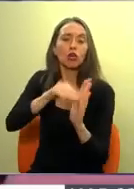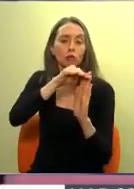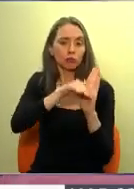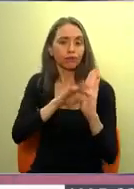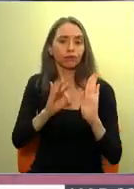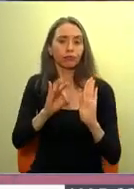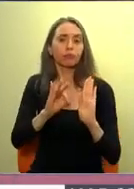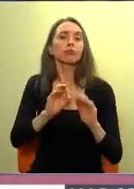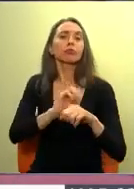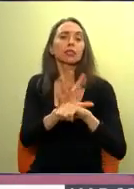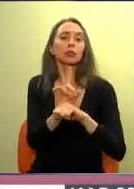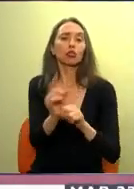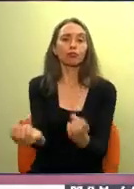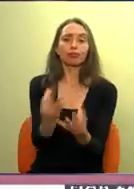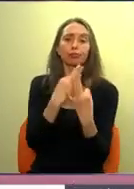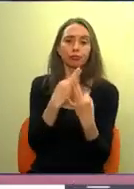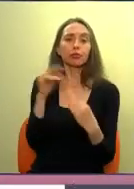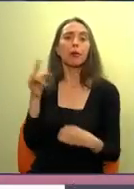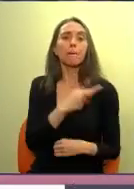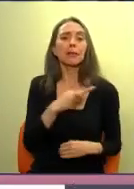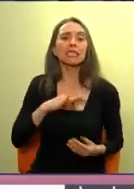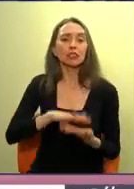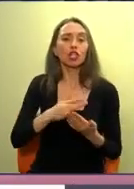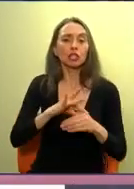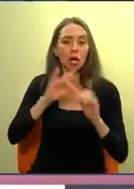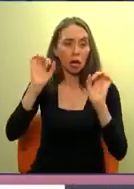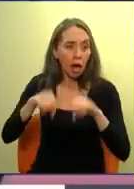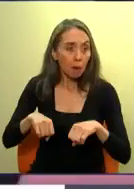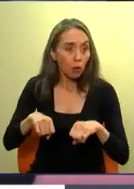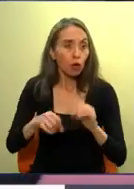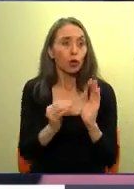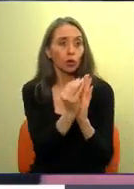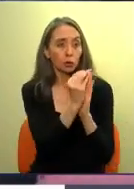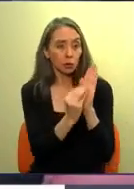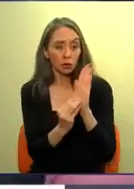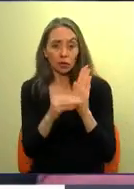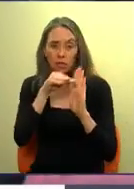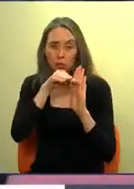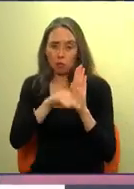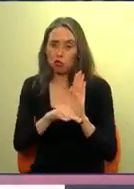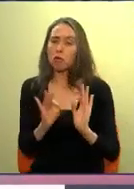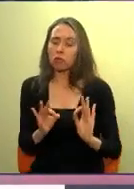sanitario aprobado por el Ministerio de Salud que lo ejempla al prestado de seguridad.